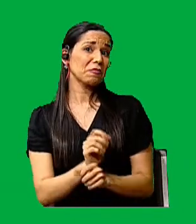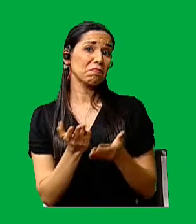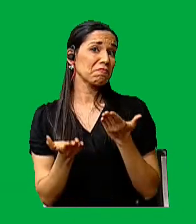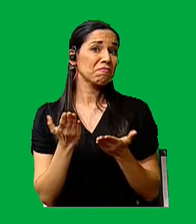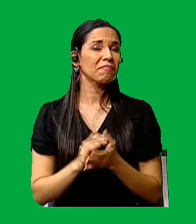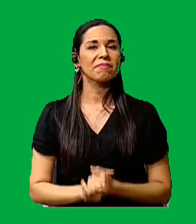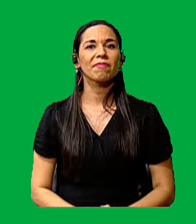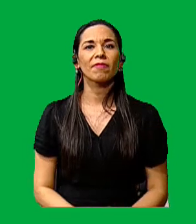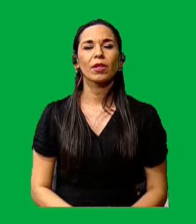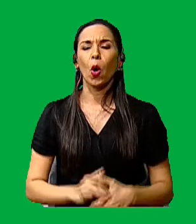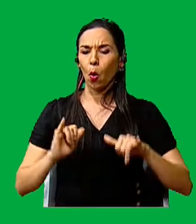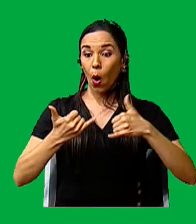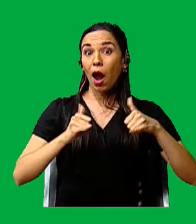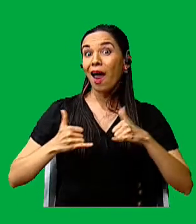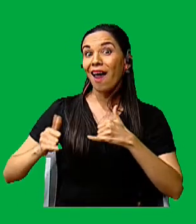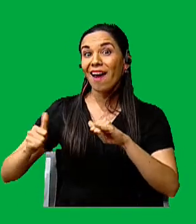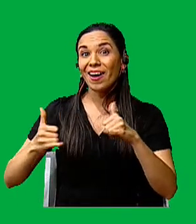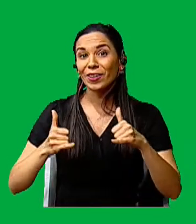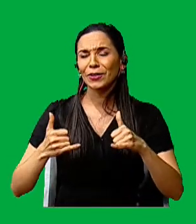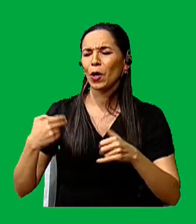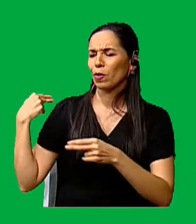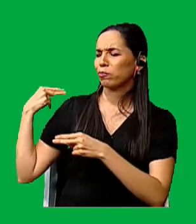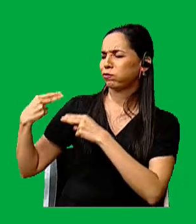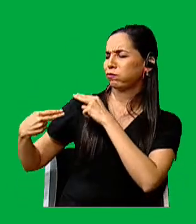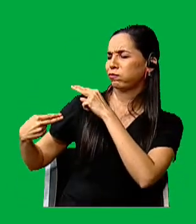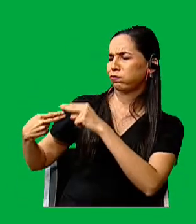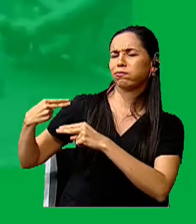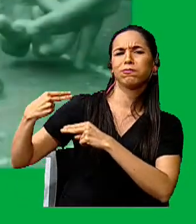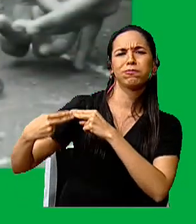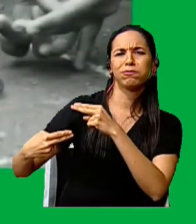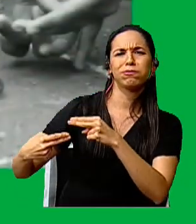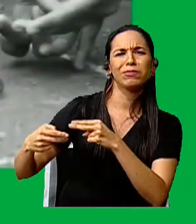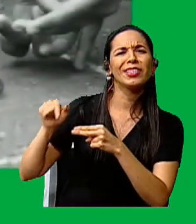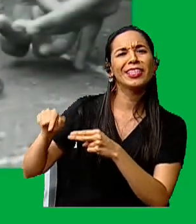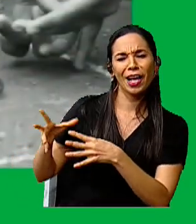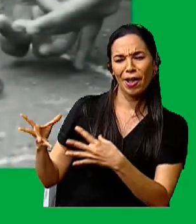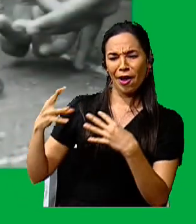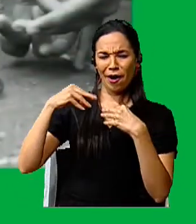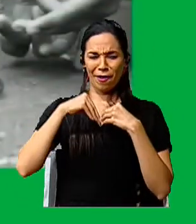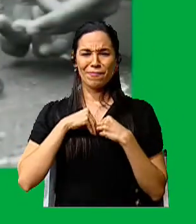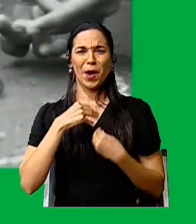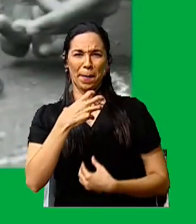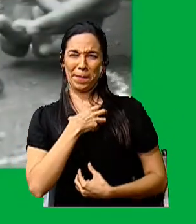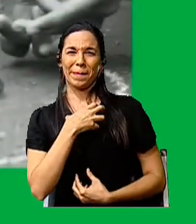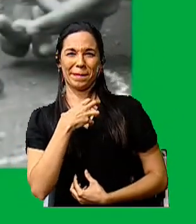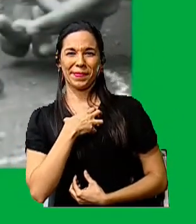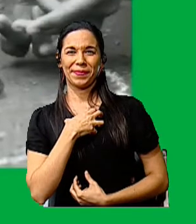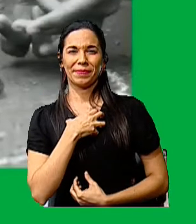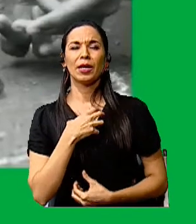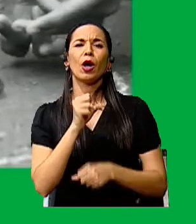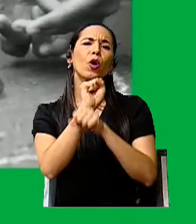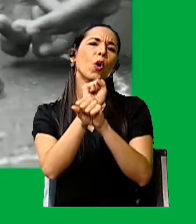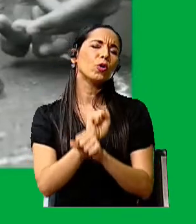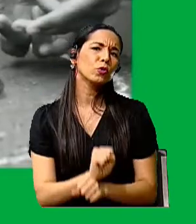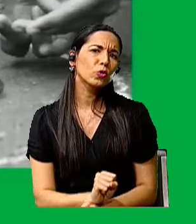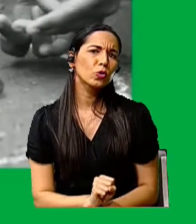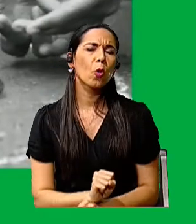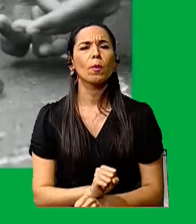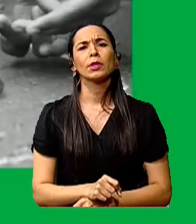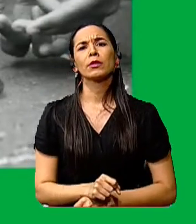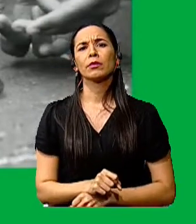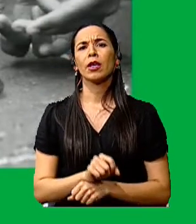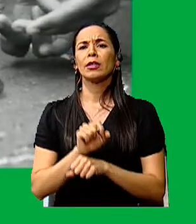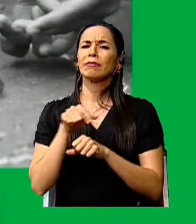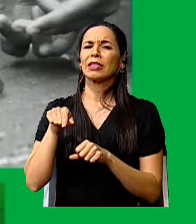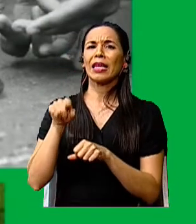Algunos juegos que se heredan de generación en generación también son patrimonio. Costumbres, tradiciones